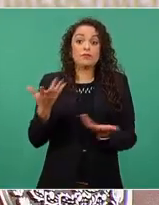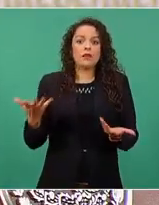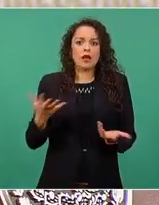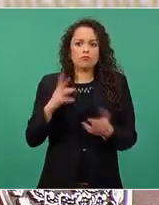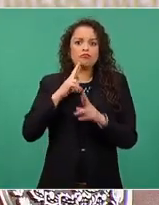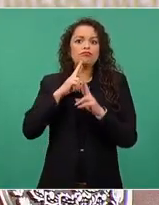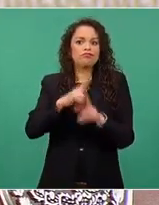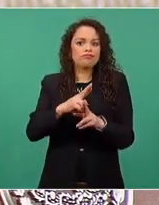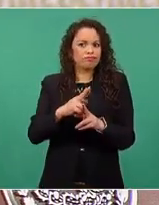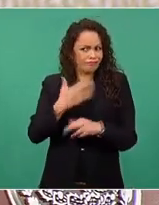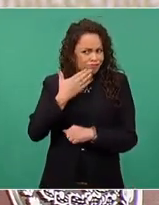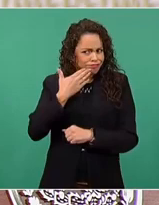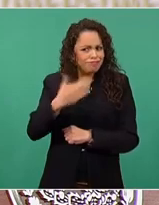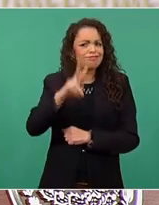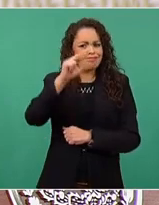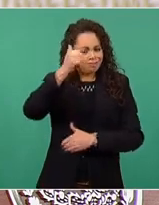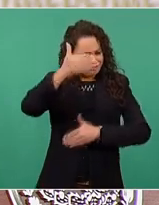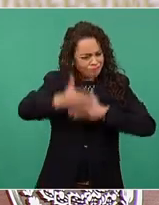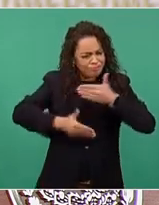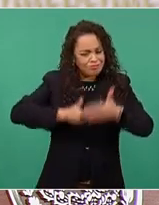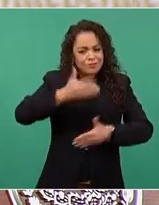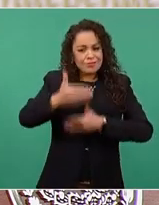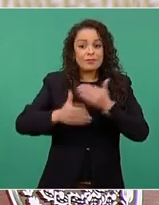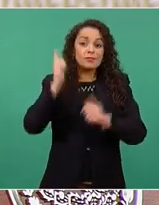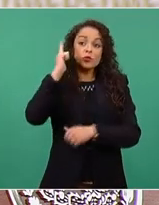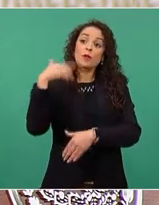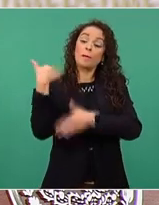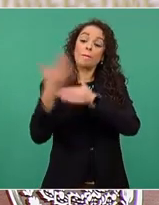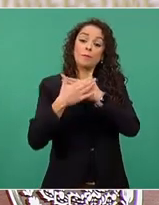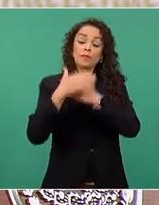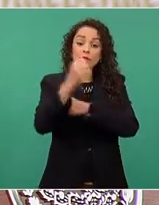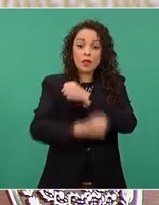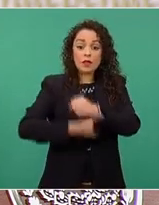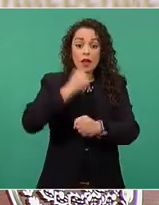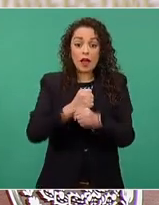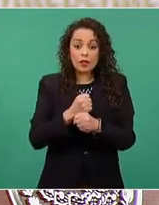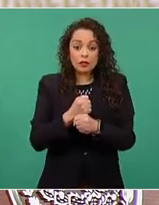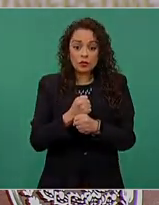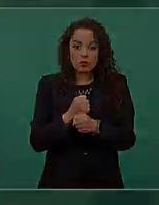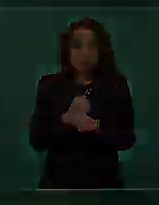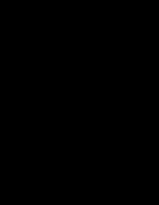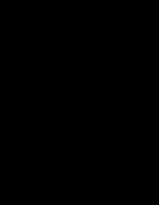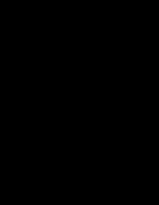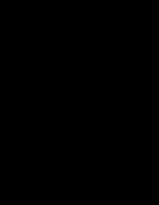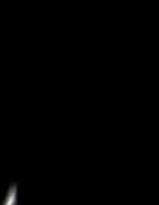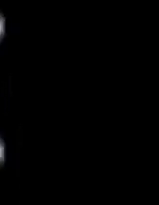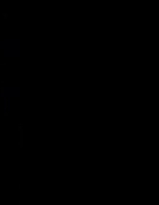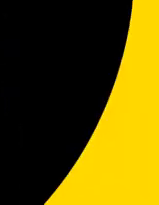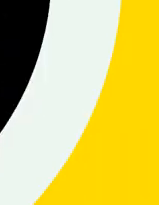bien y esperemos que para el año próximo cada vez mejor.